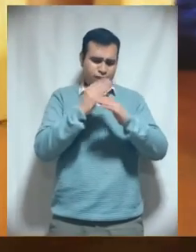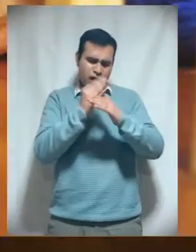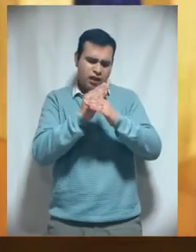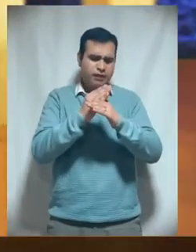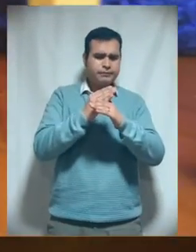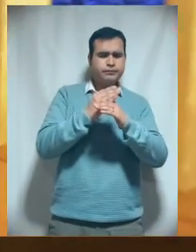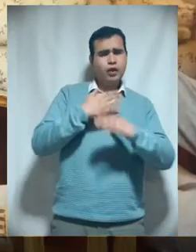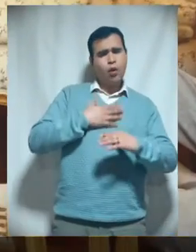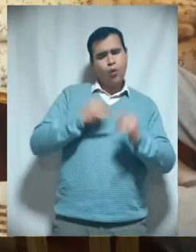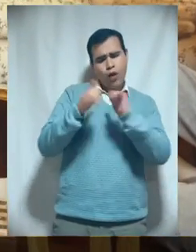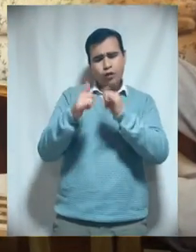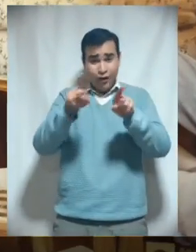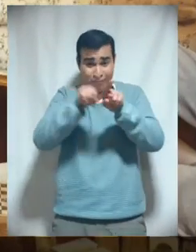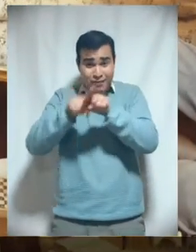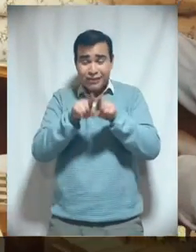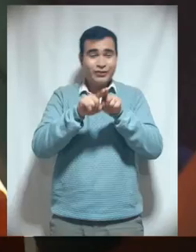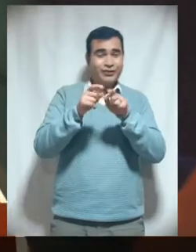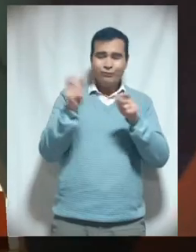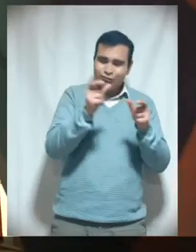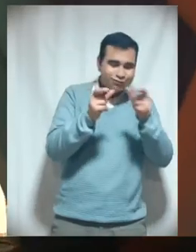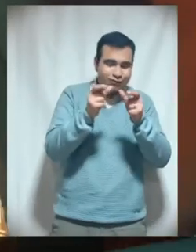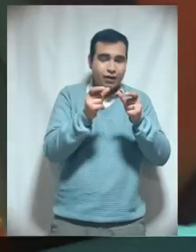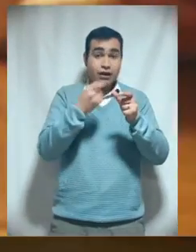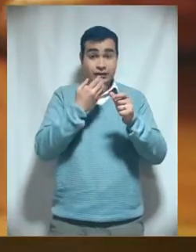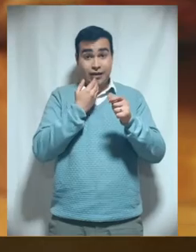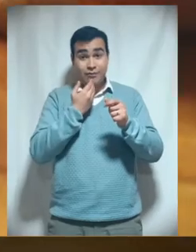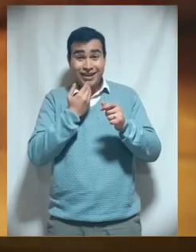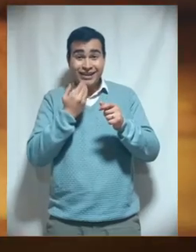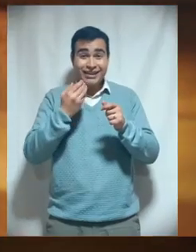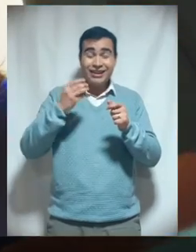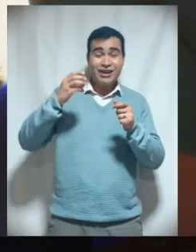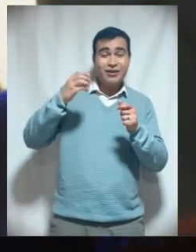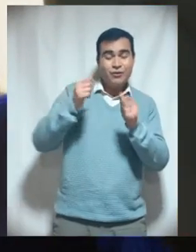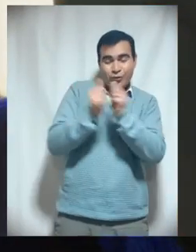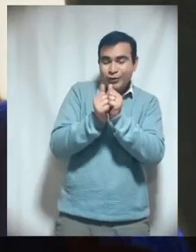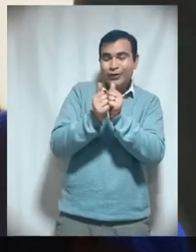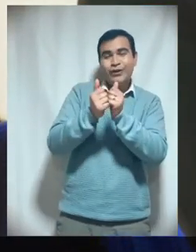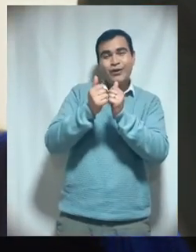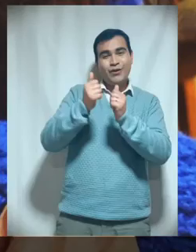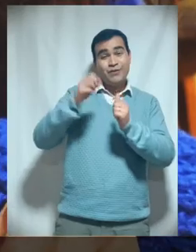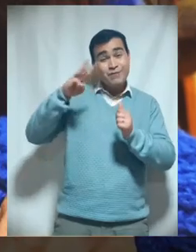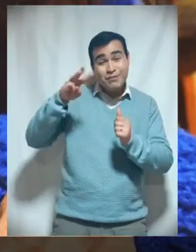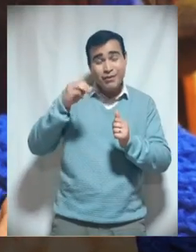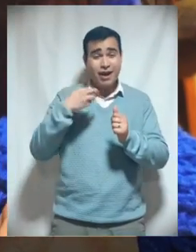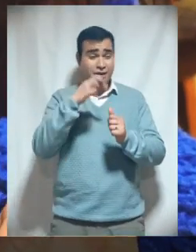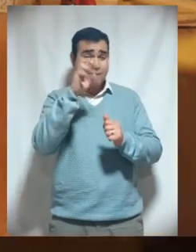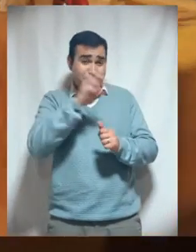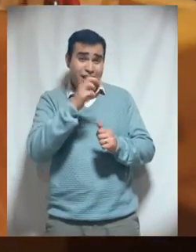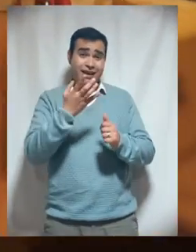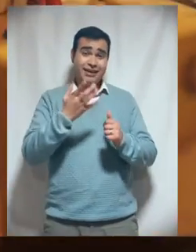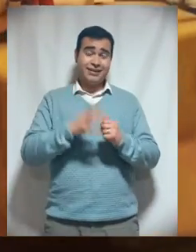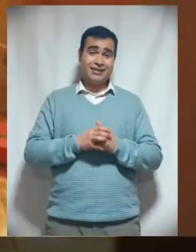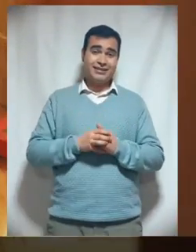juego con mis hermanos y también con mi mamá,